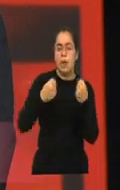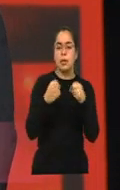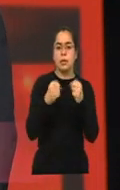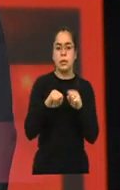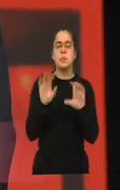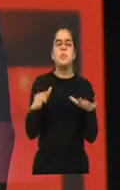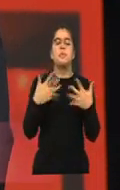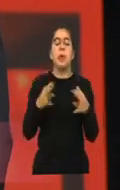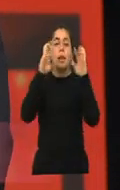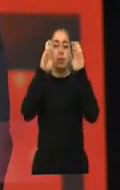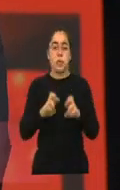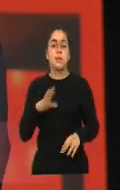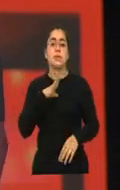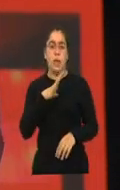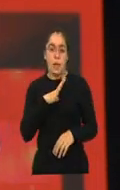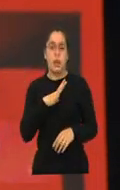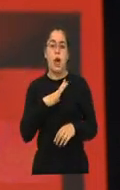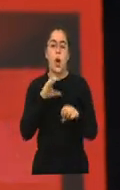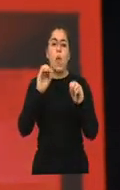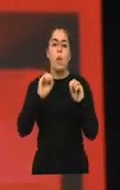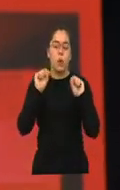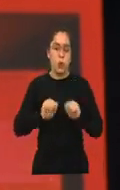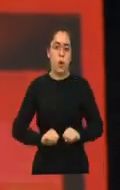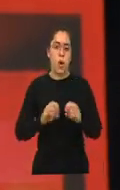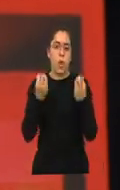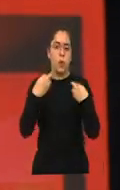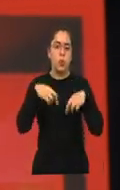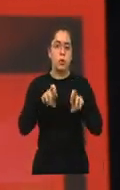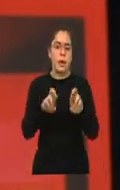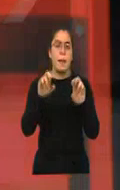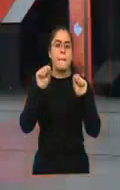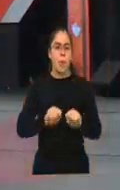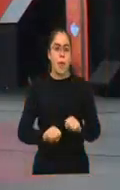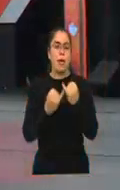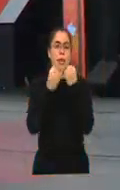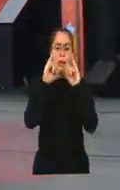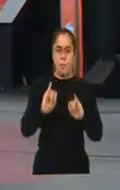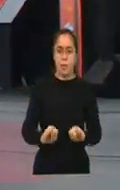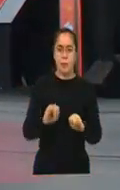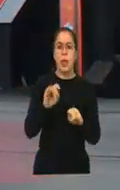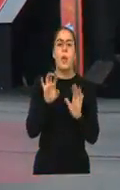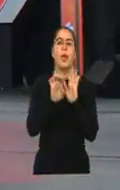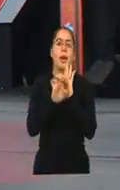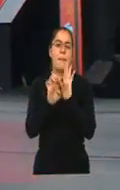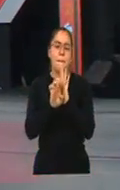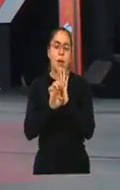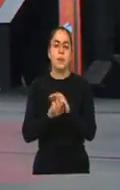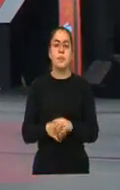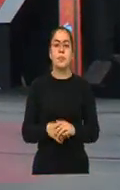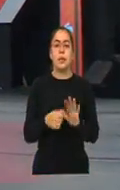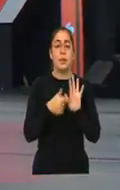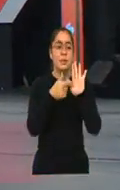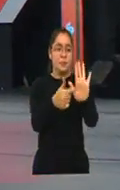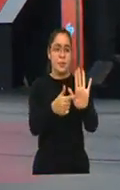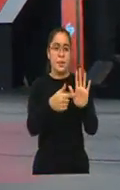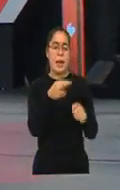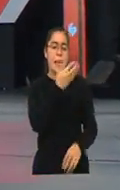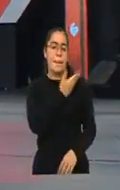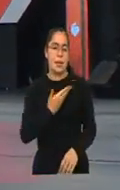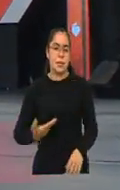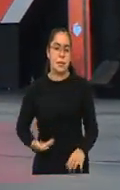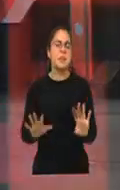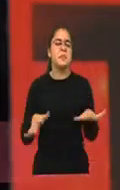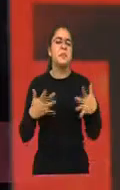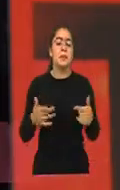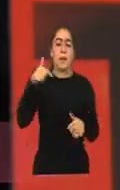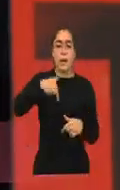desarrollarse, poder valerse por sí mismas, ser independientes. Con un ejemplo, que fue lo que nos dijo el Presidente, bueno, este es el año, y